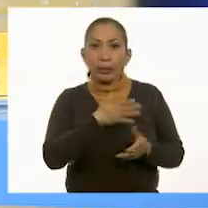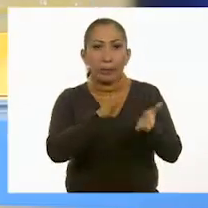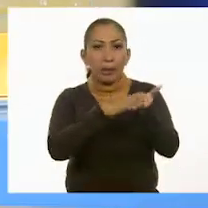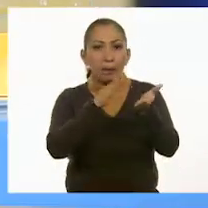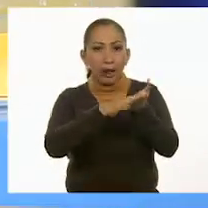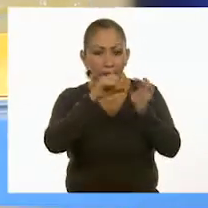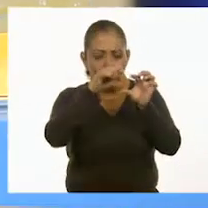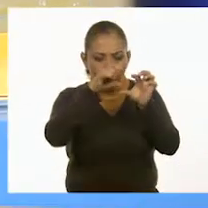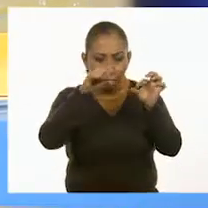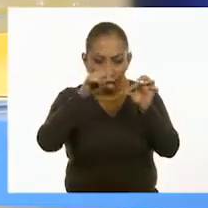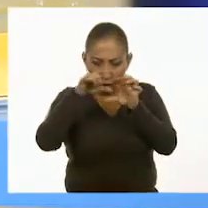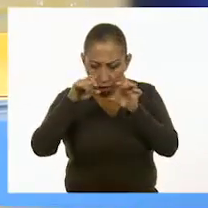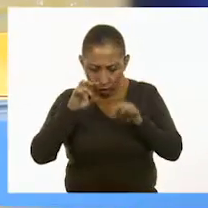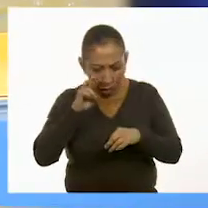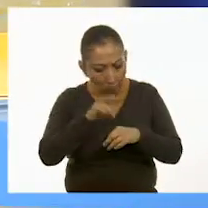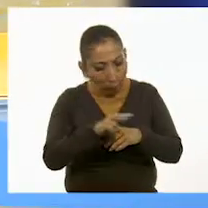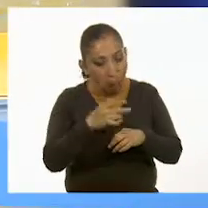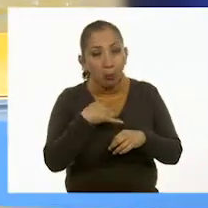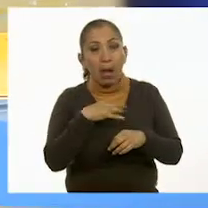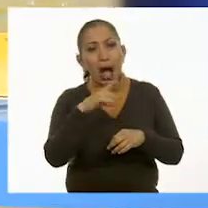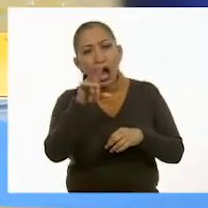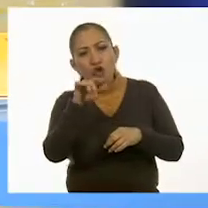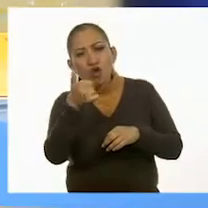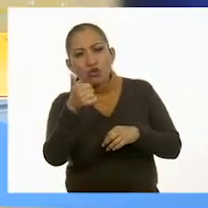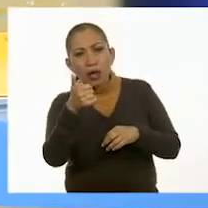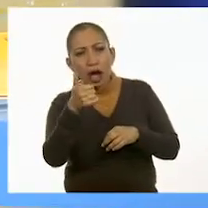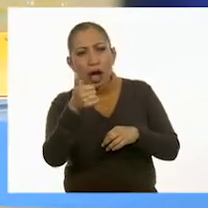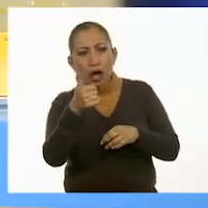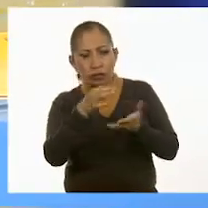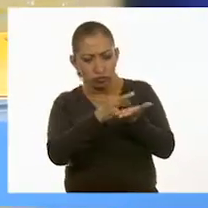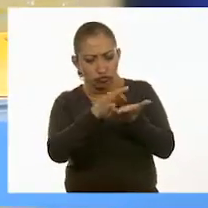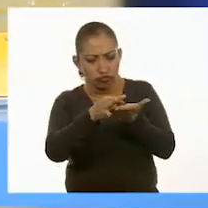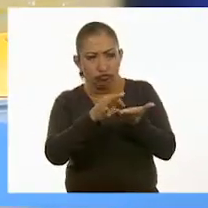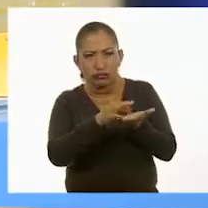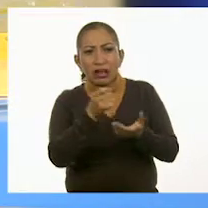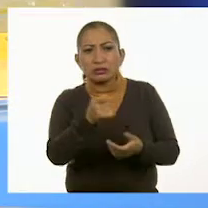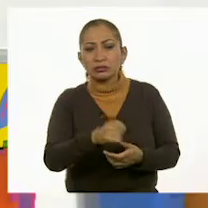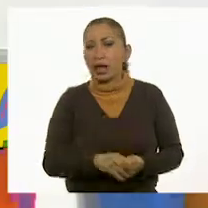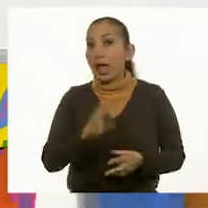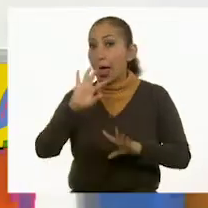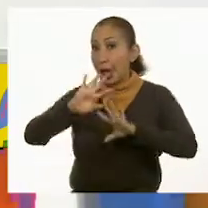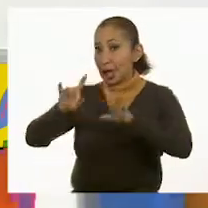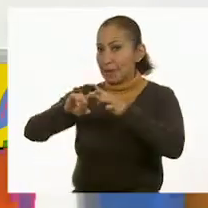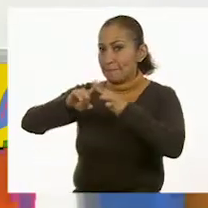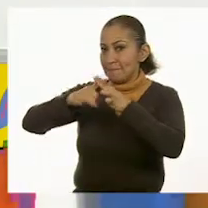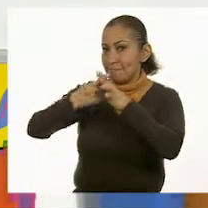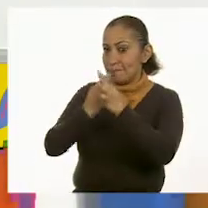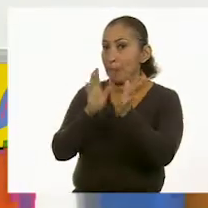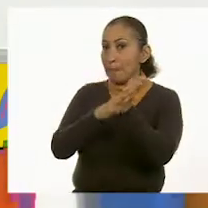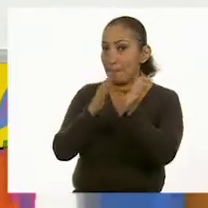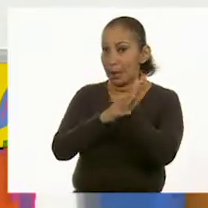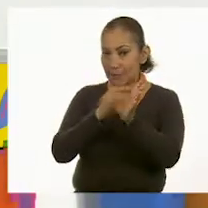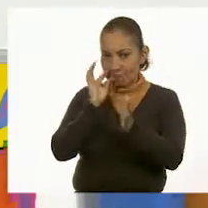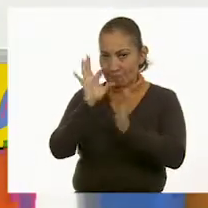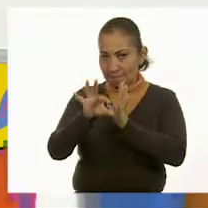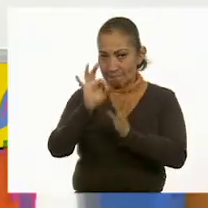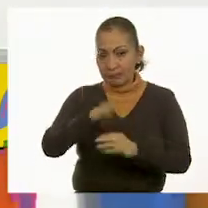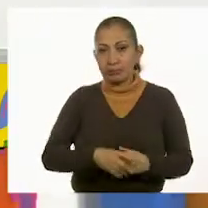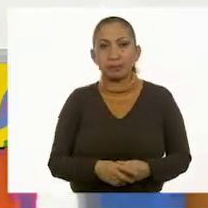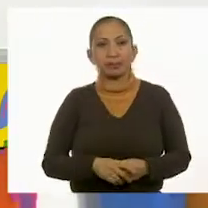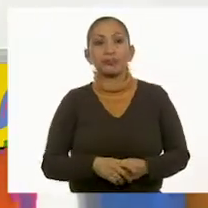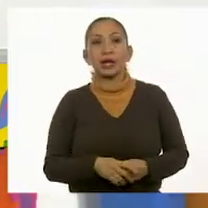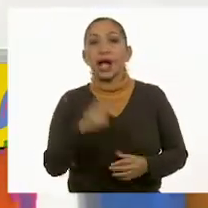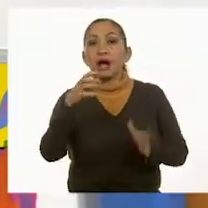papelitos. Sí. Y también hay unas fichitas dentro. Vamos a empezar con los papelitos, ¿te parece? Muy bien.